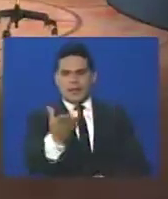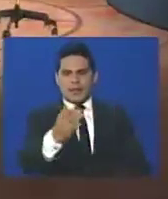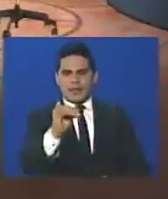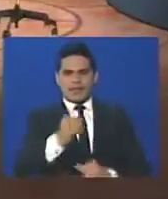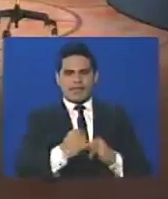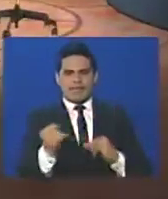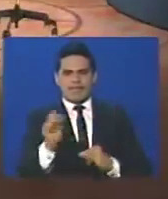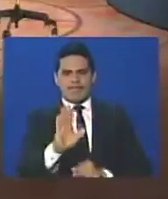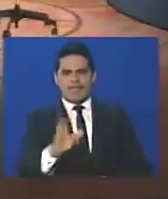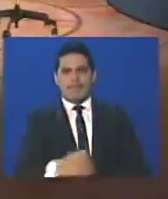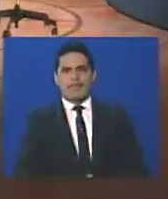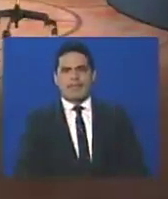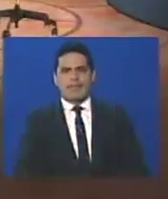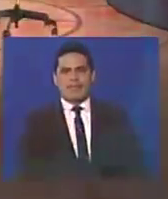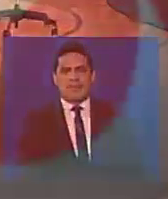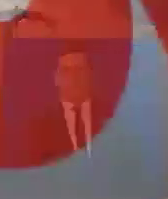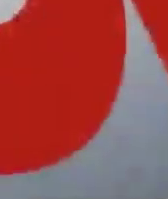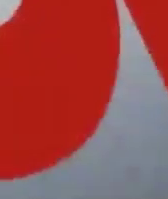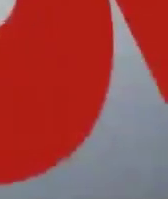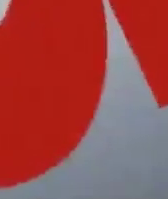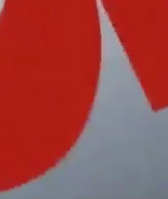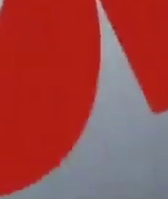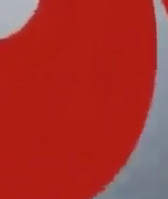ti, hasta entonces, ¡Gracias!